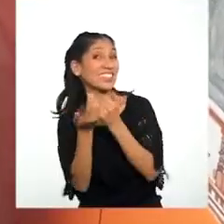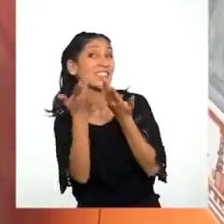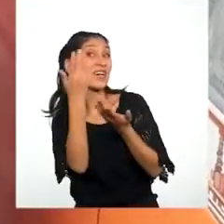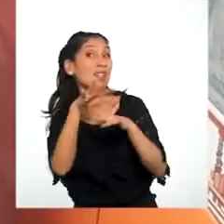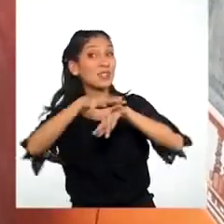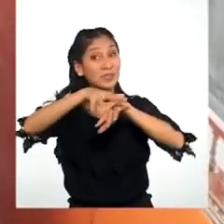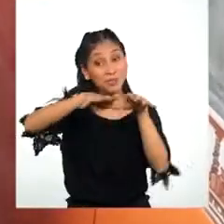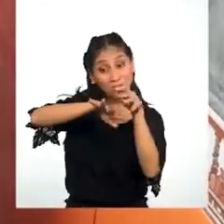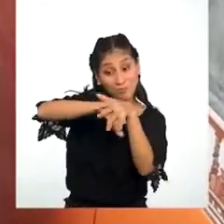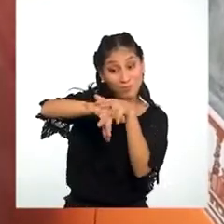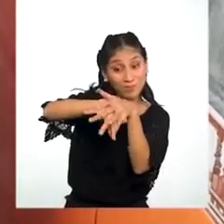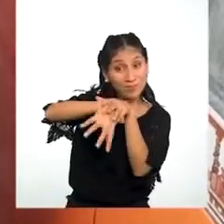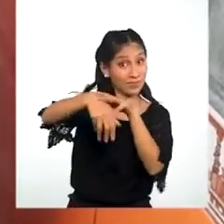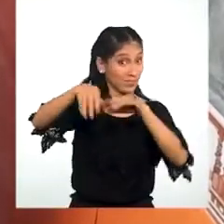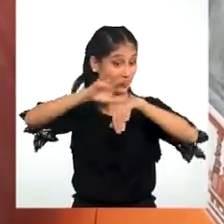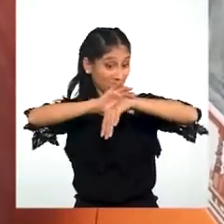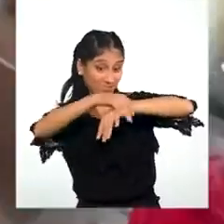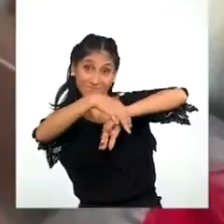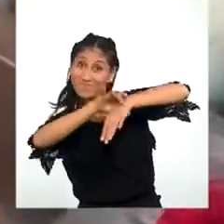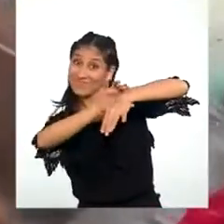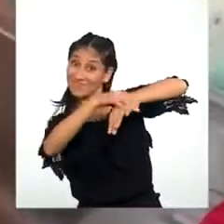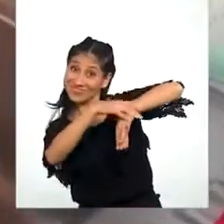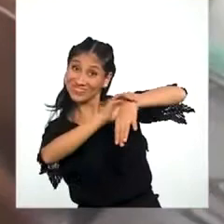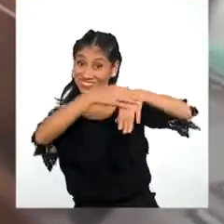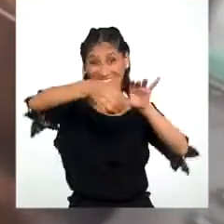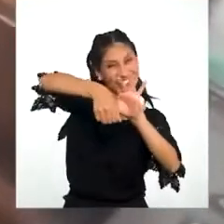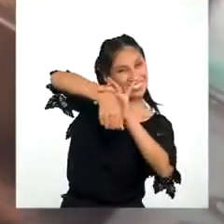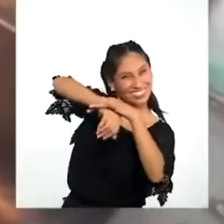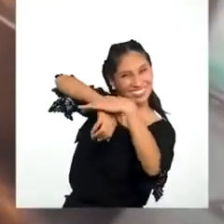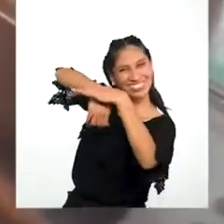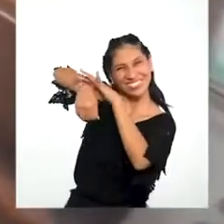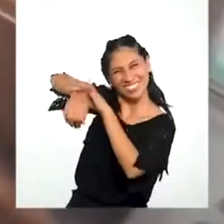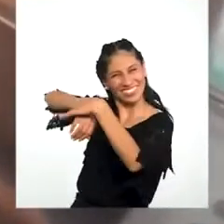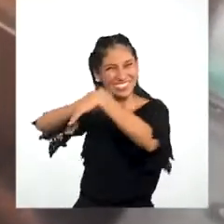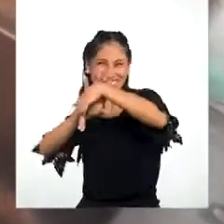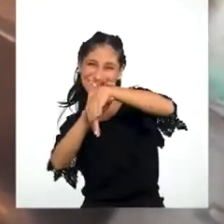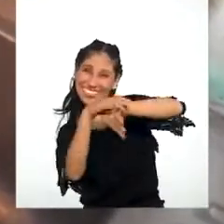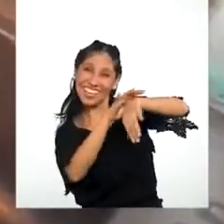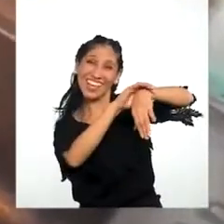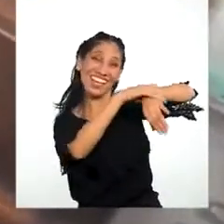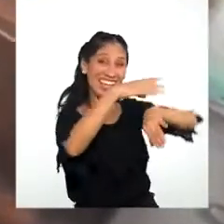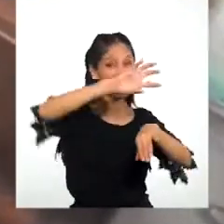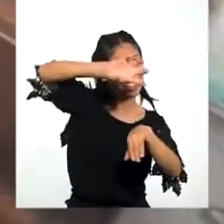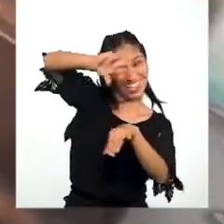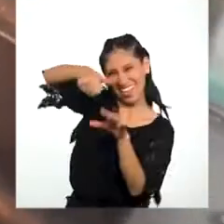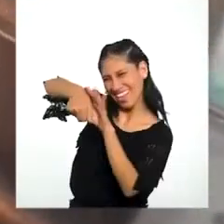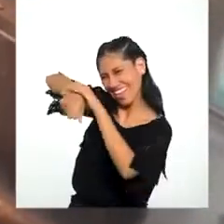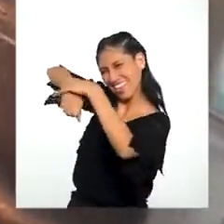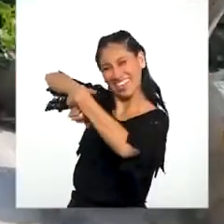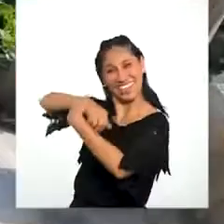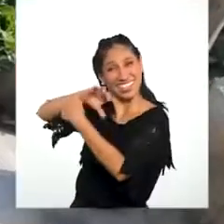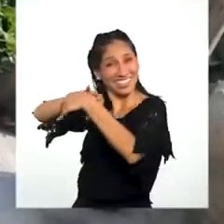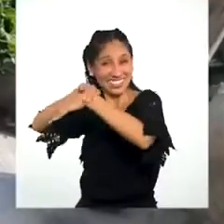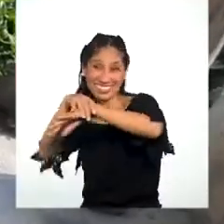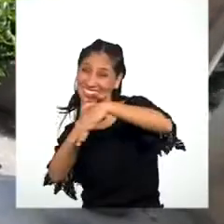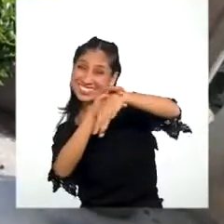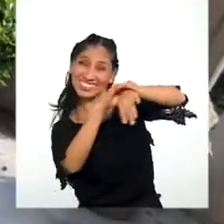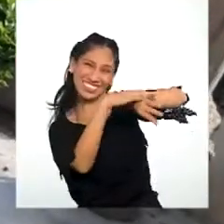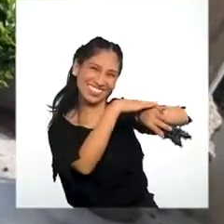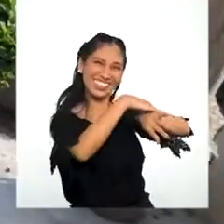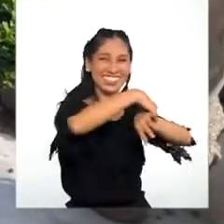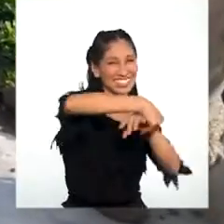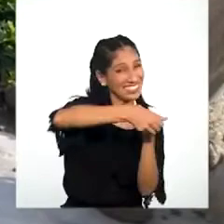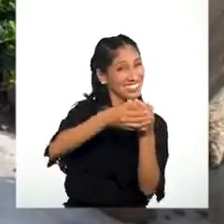las muñecas No se olviden De lavarse También las muñecas A lavarse las manos Chicos